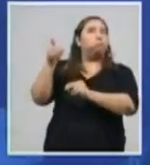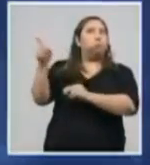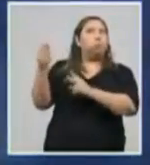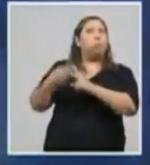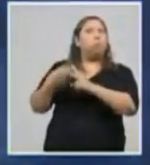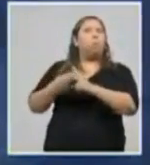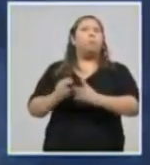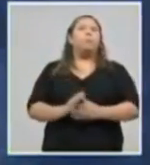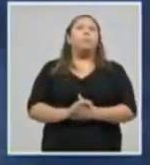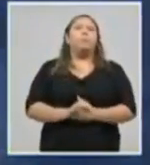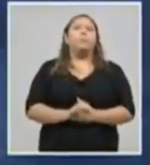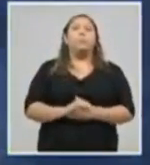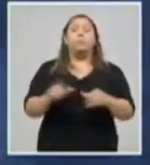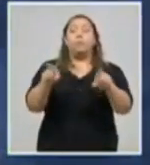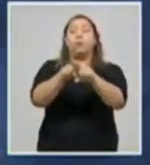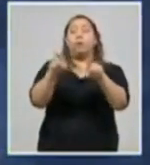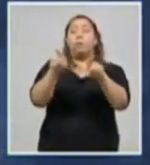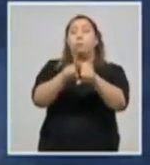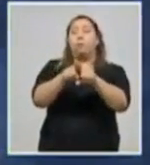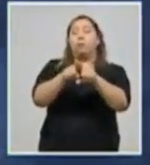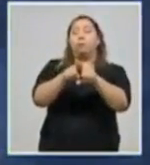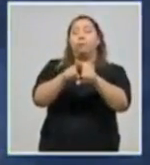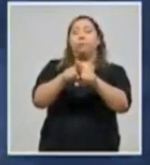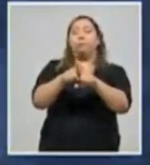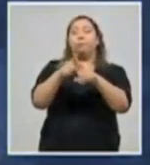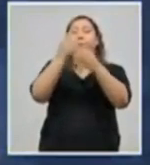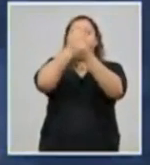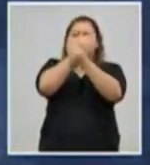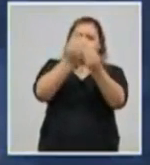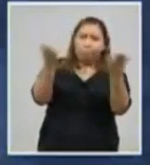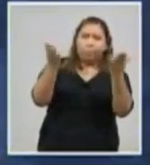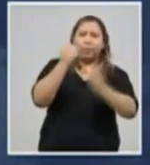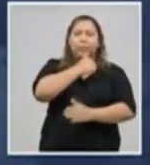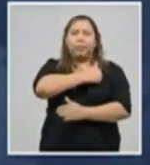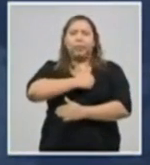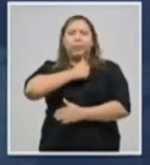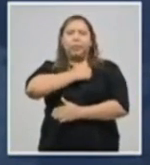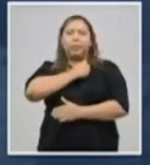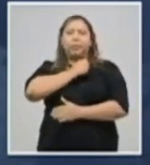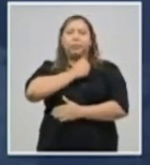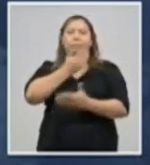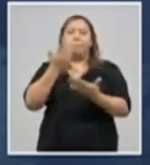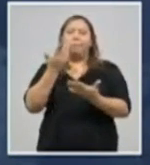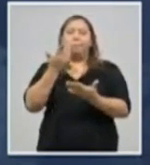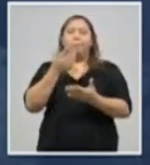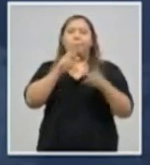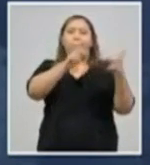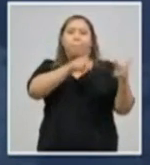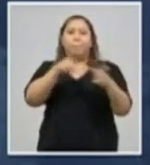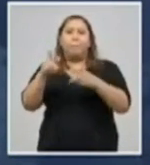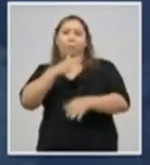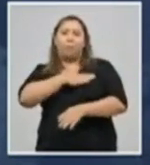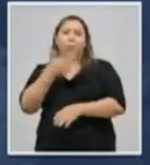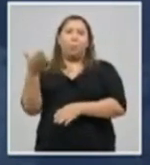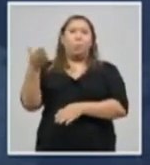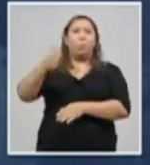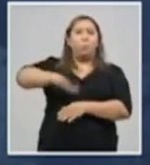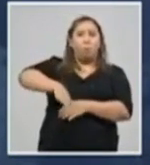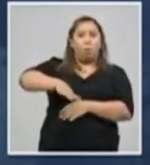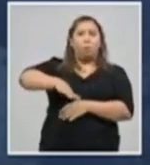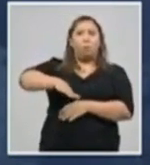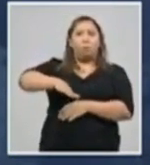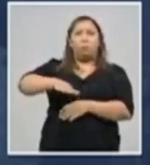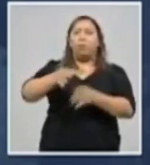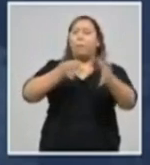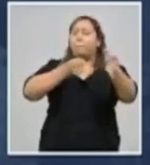Y también lamentamos confirmar un número elevado de pacientes que lamentablemente han fallecido.